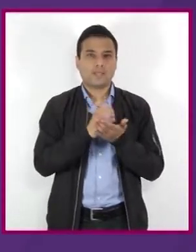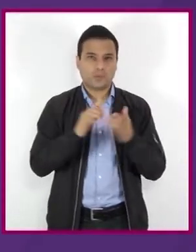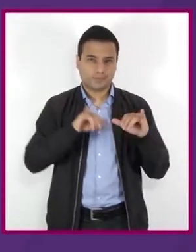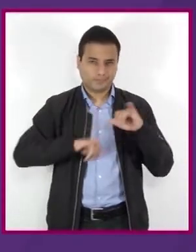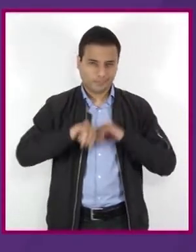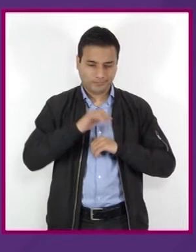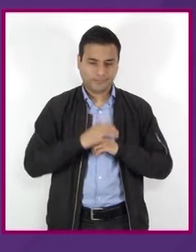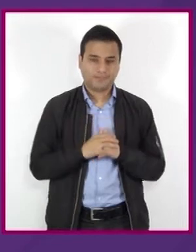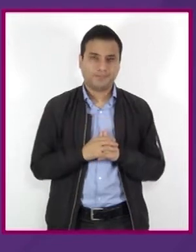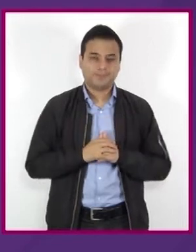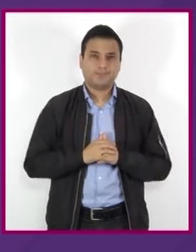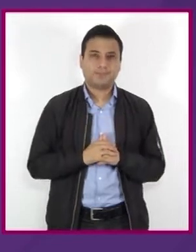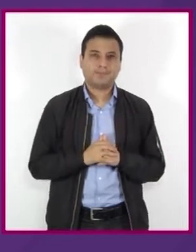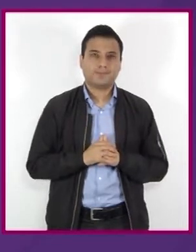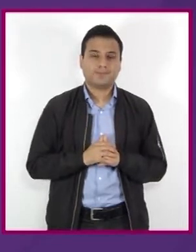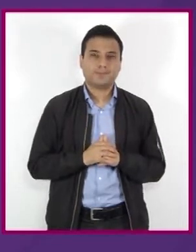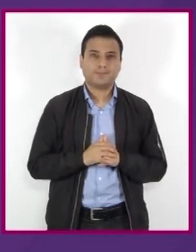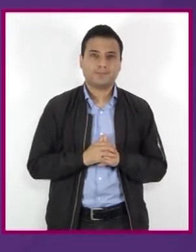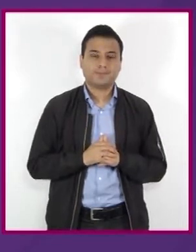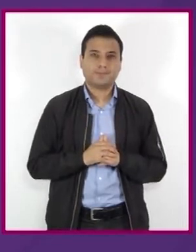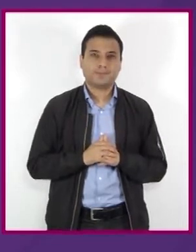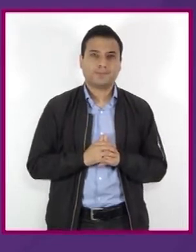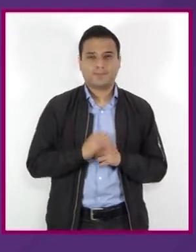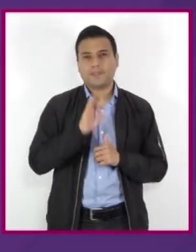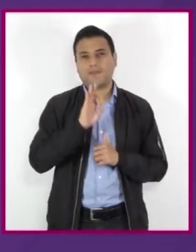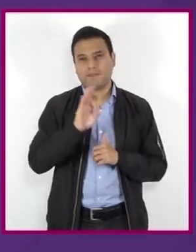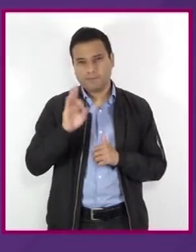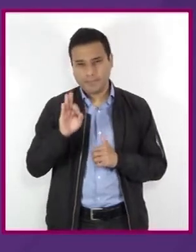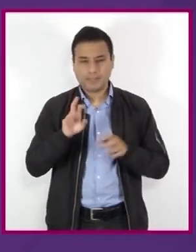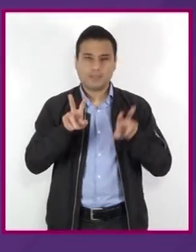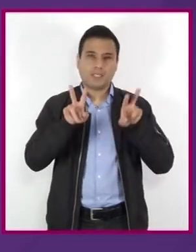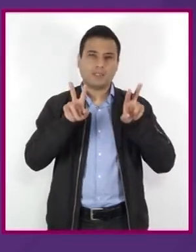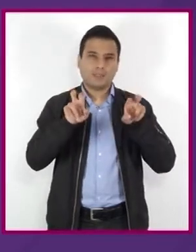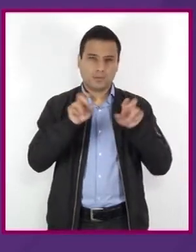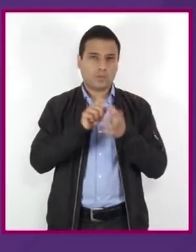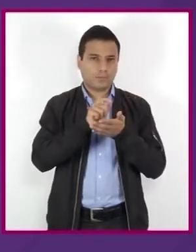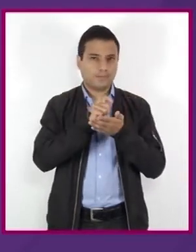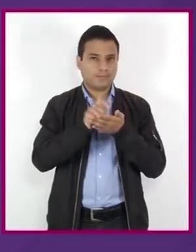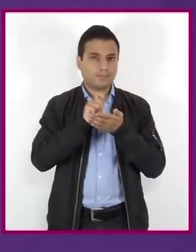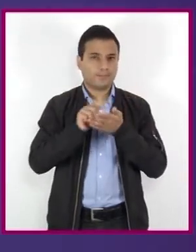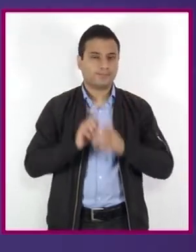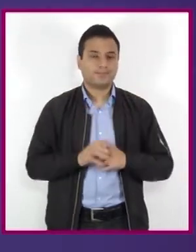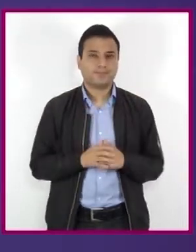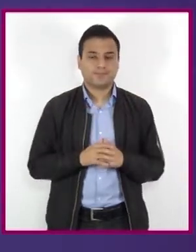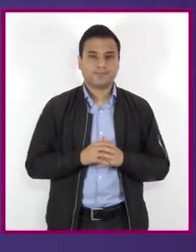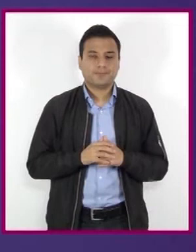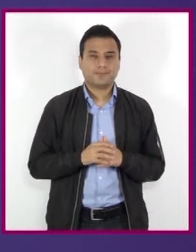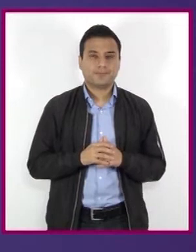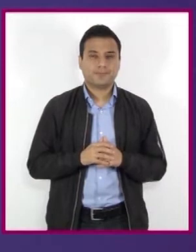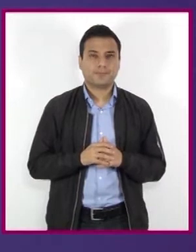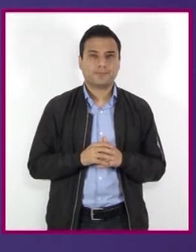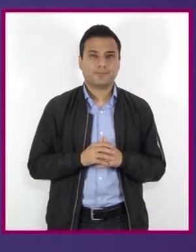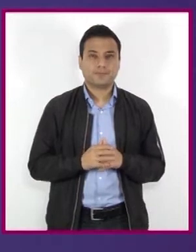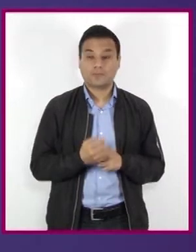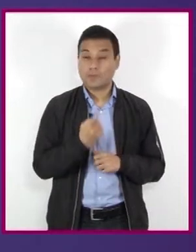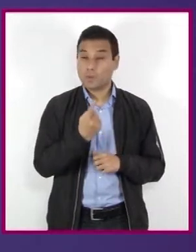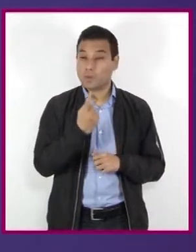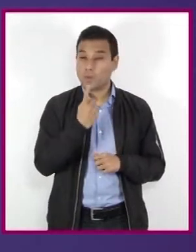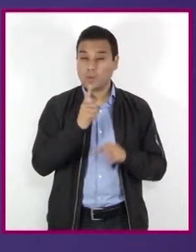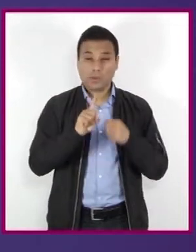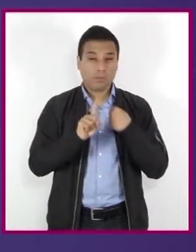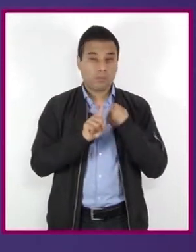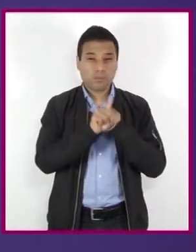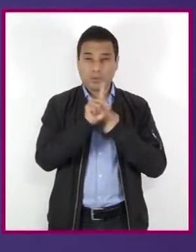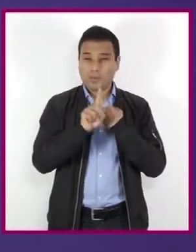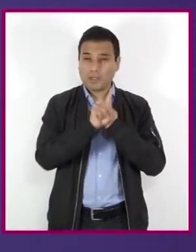que es su cuaderno de notas de la asignatura con la fecha y el título de nuestra sesión. Uno de los problemas que enfrenta